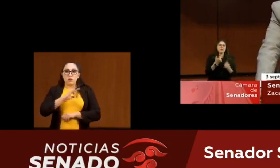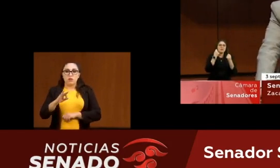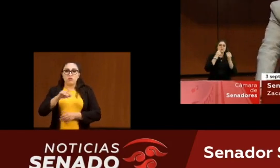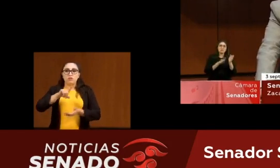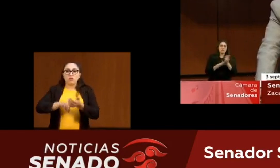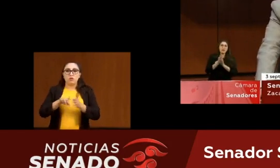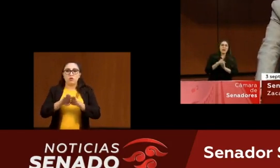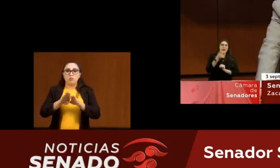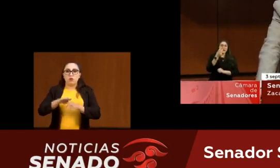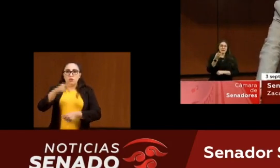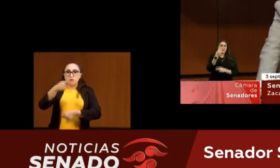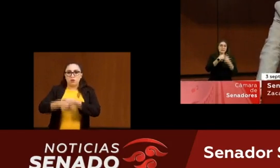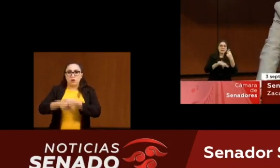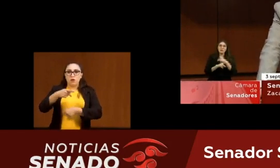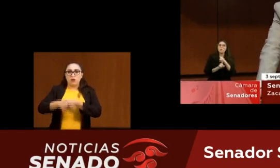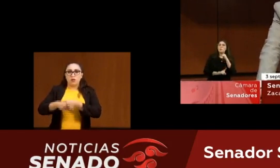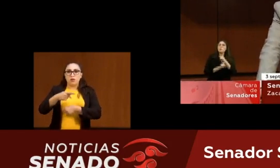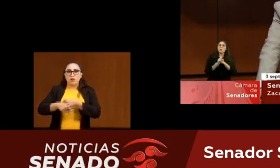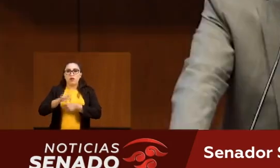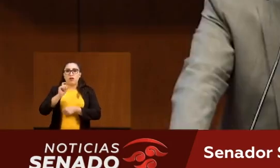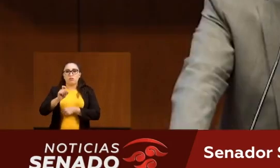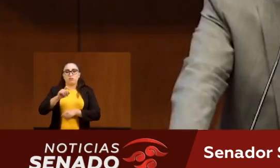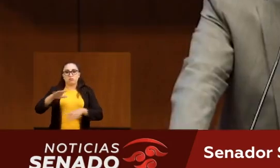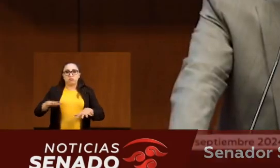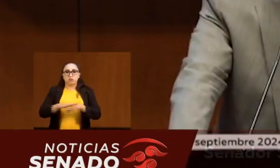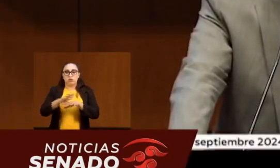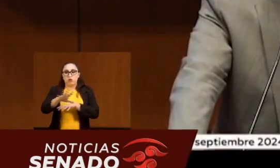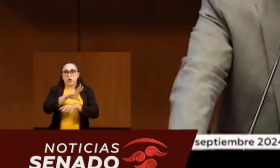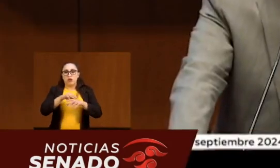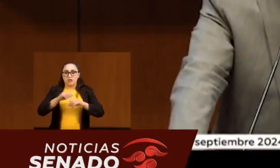grave de desestabilización institucional.